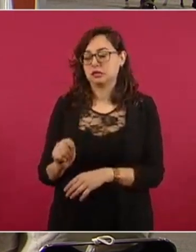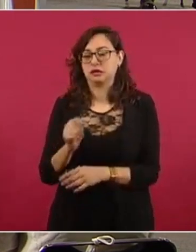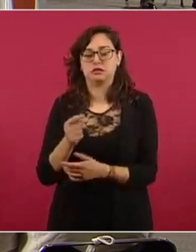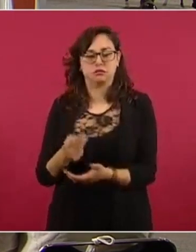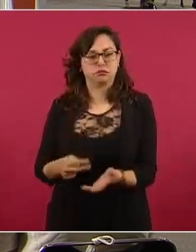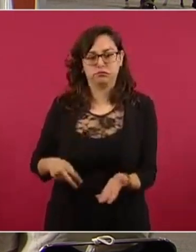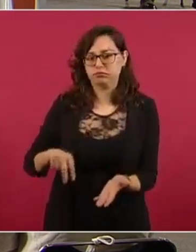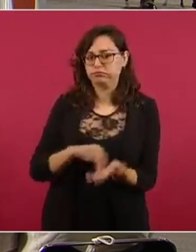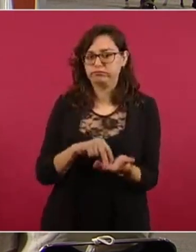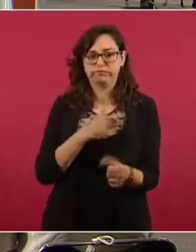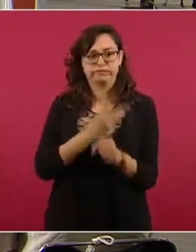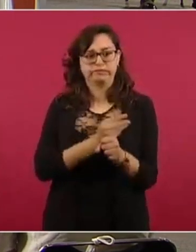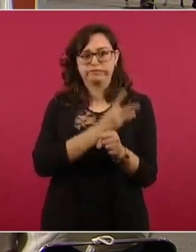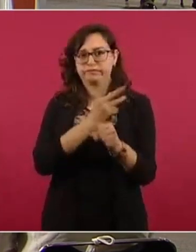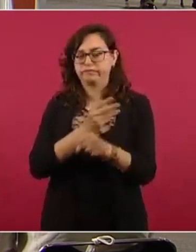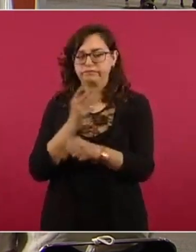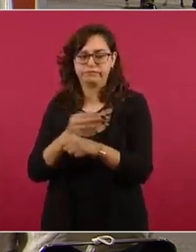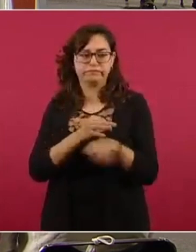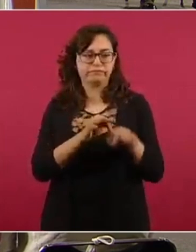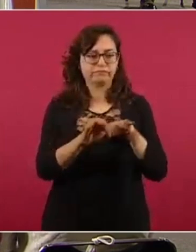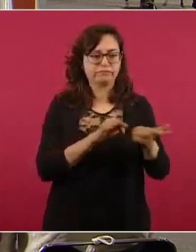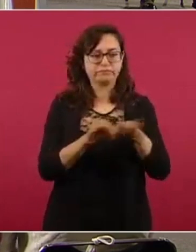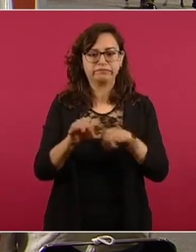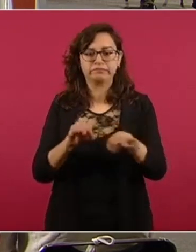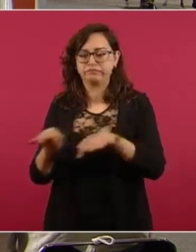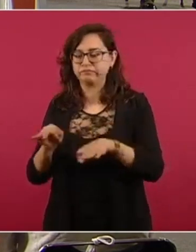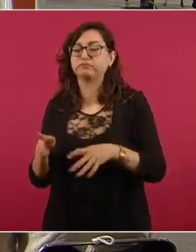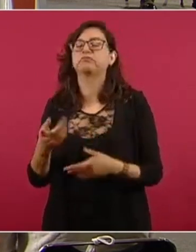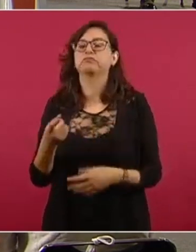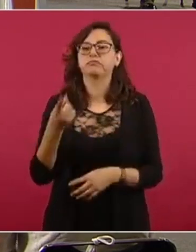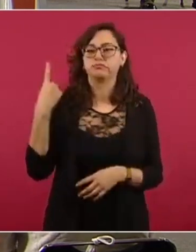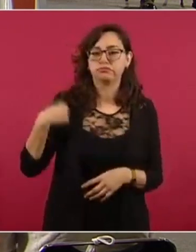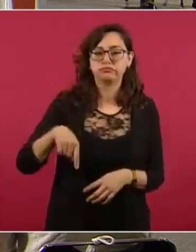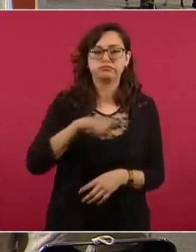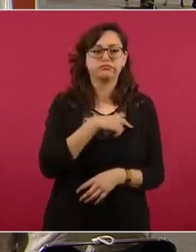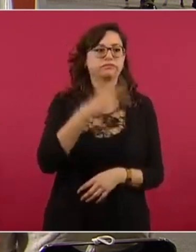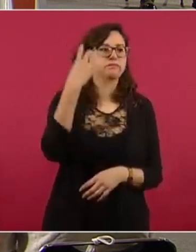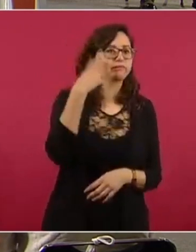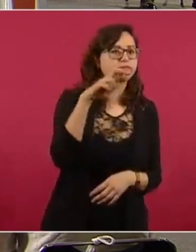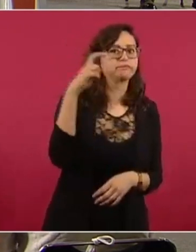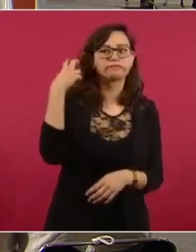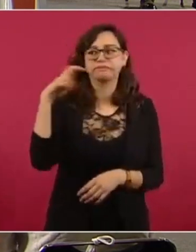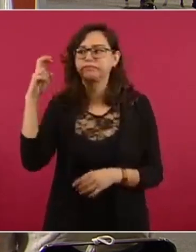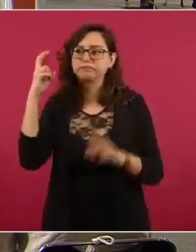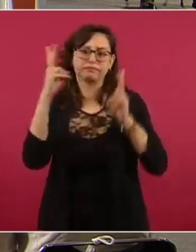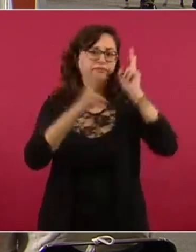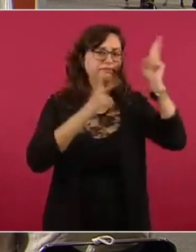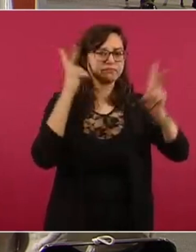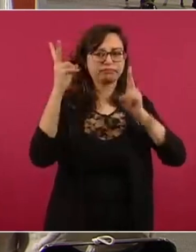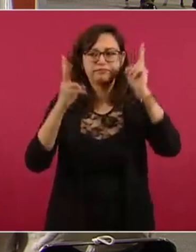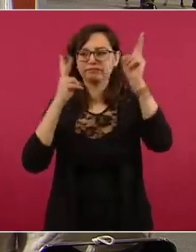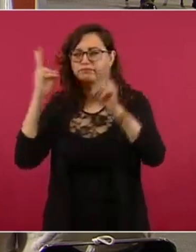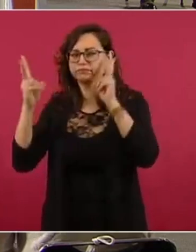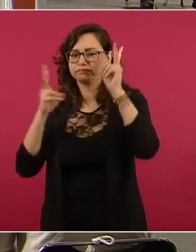el primer día. Señor presidente, hemos estado haciendo recorridos desde ayer e